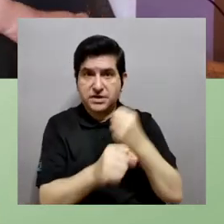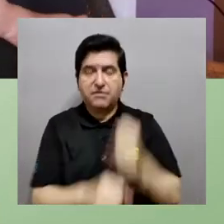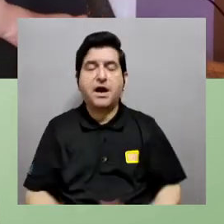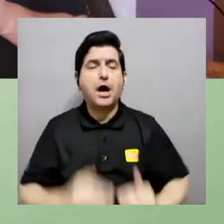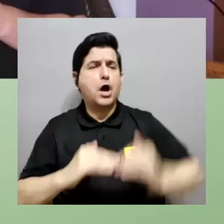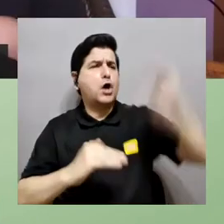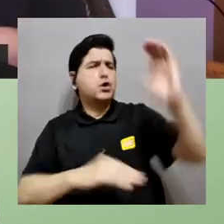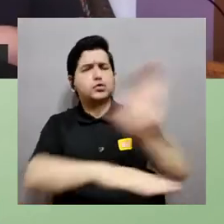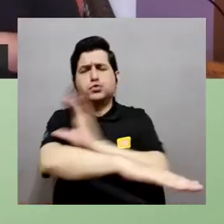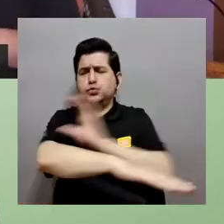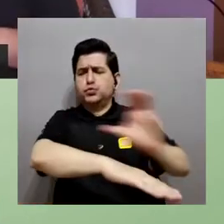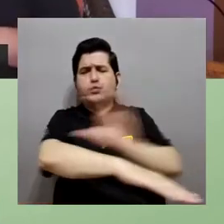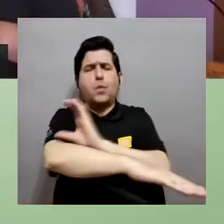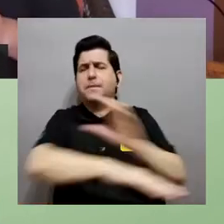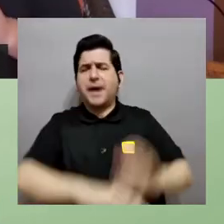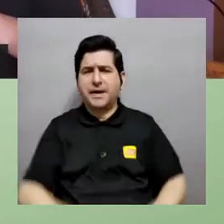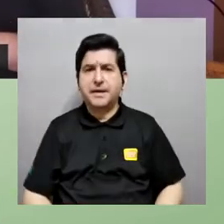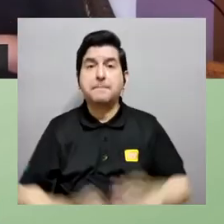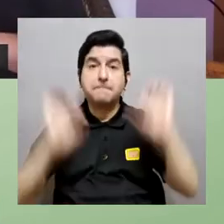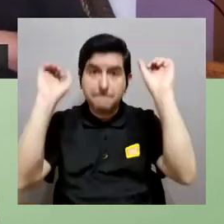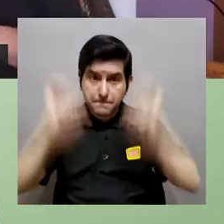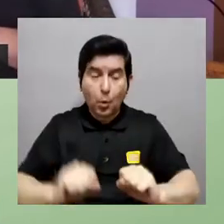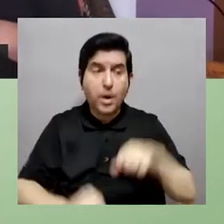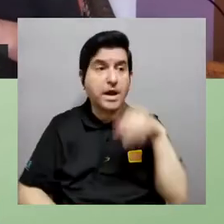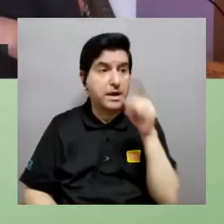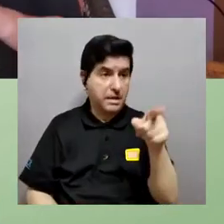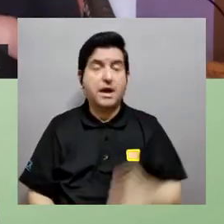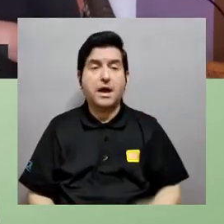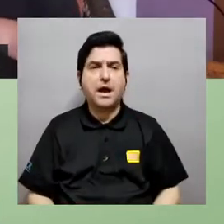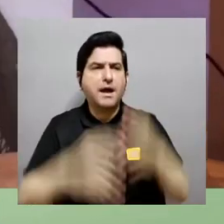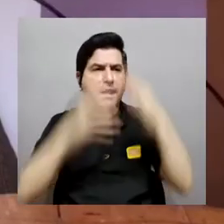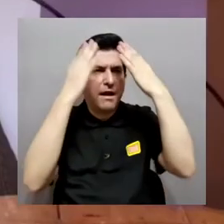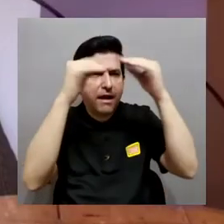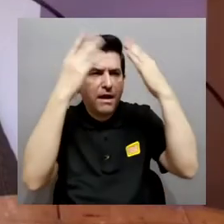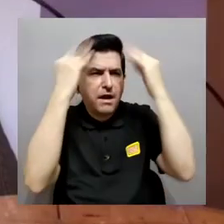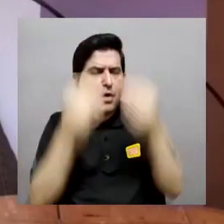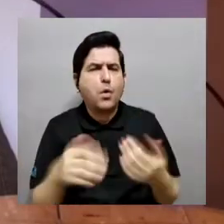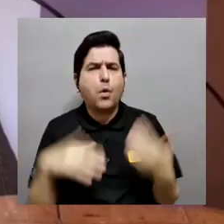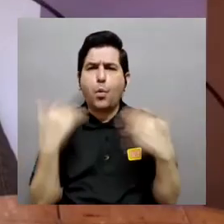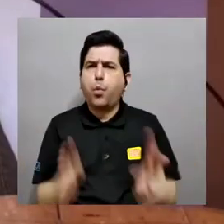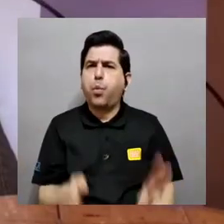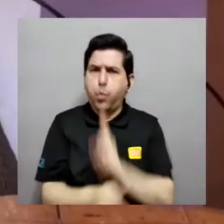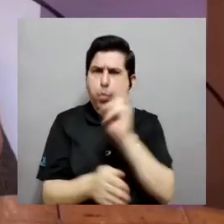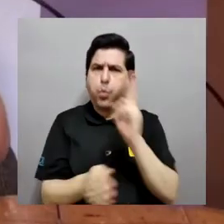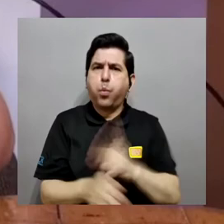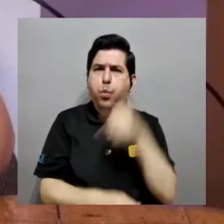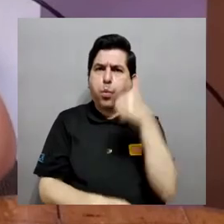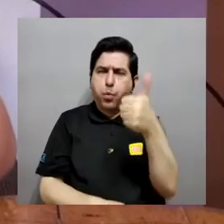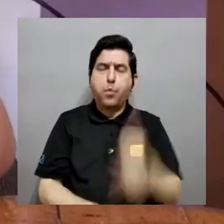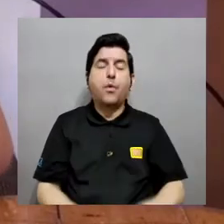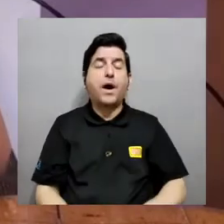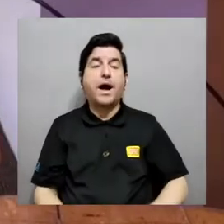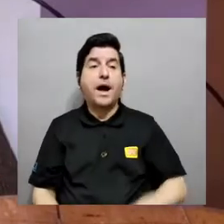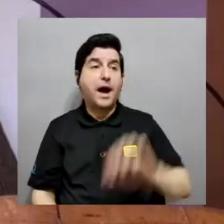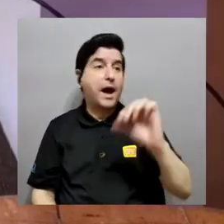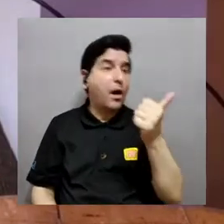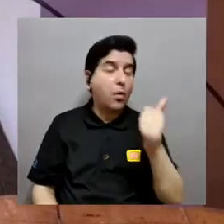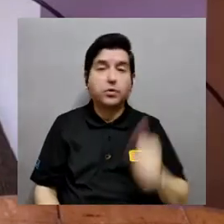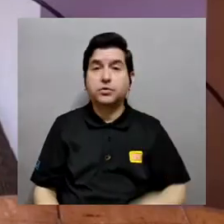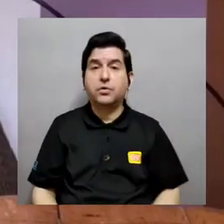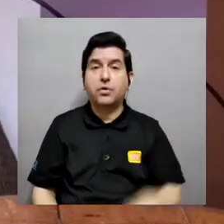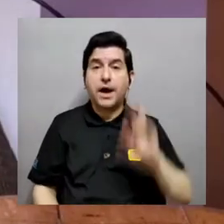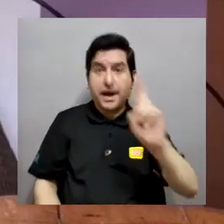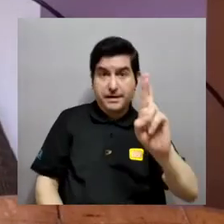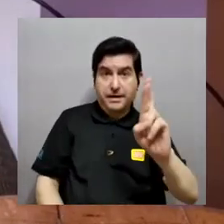Federico trabajando con las supercomputadoras realmente puede generar información